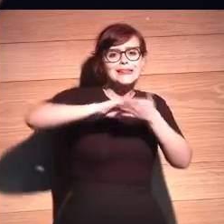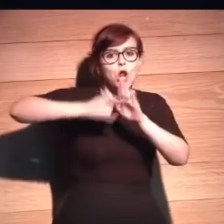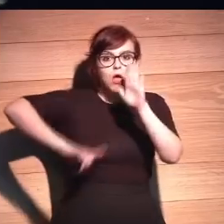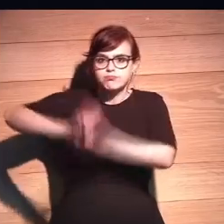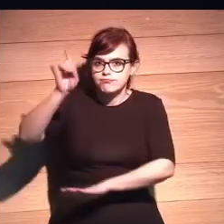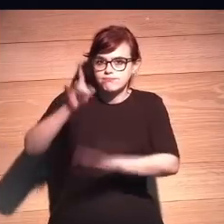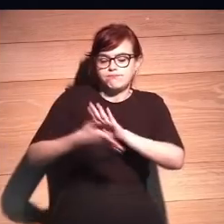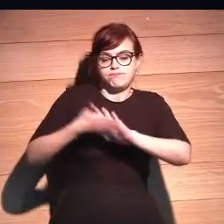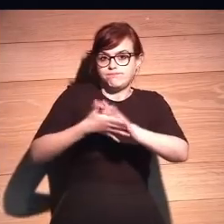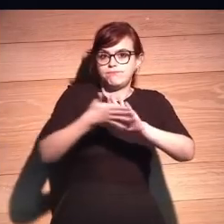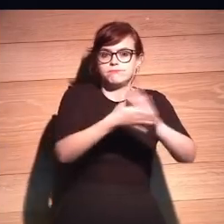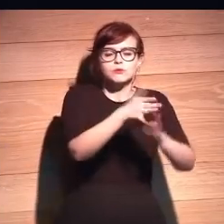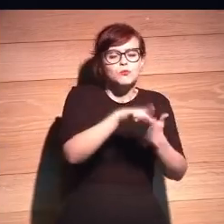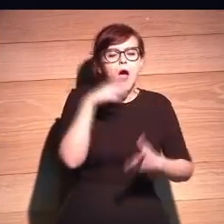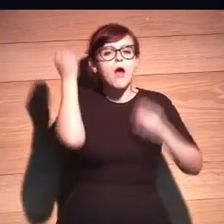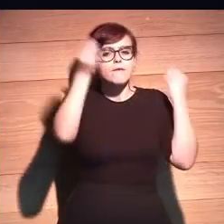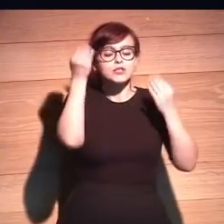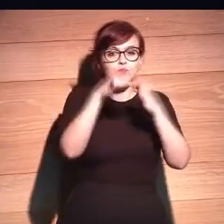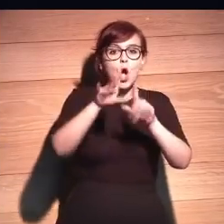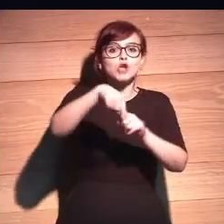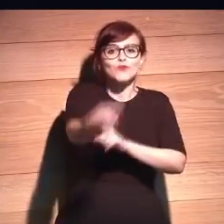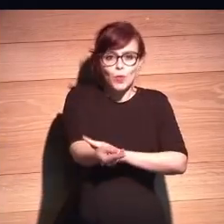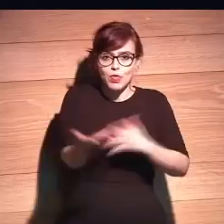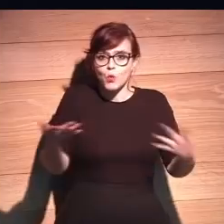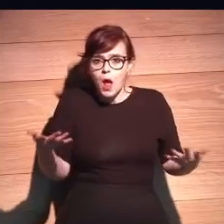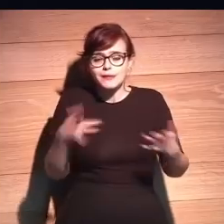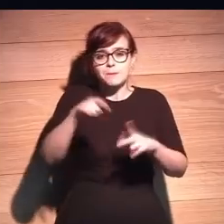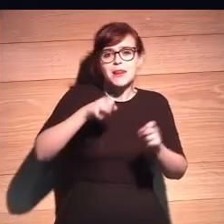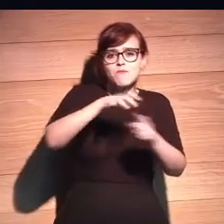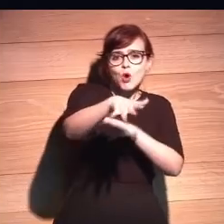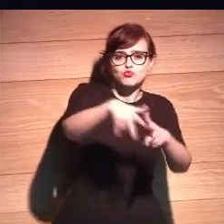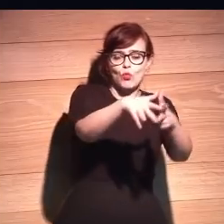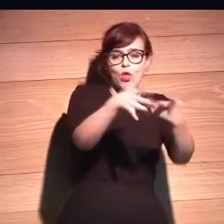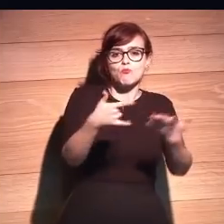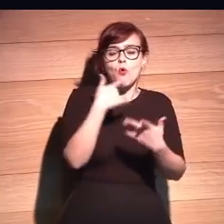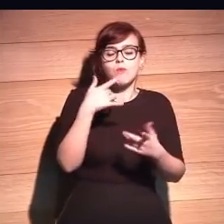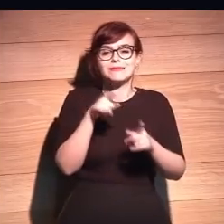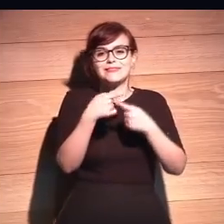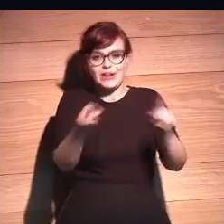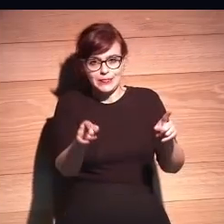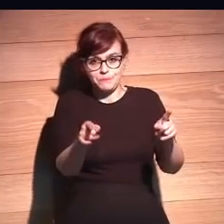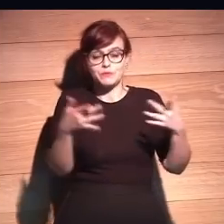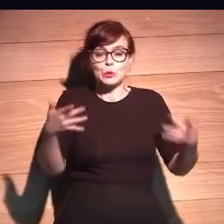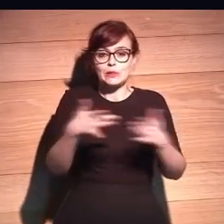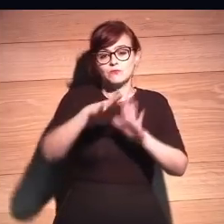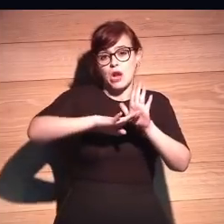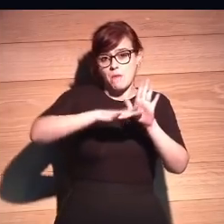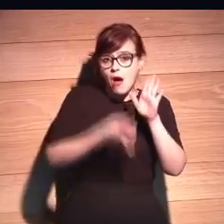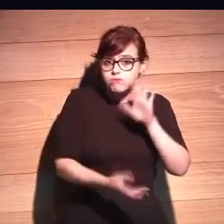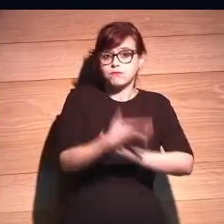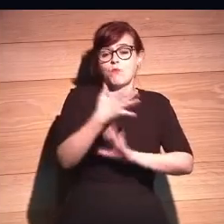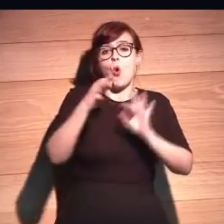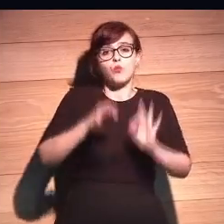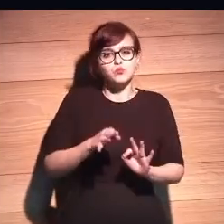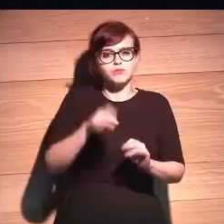un ritmo y la reflexión sobre sus consecuencias y el impacto en la sociedad lo ha hecho otro muy distinto. El programa nace con este